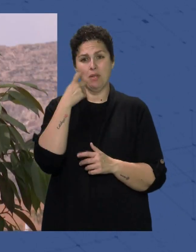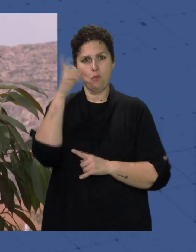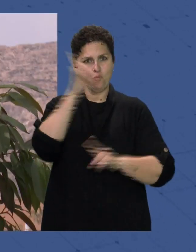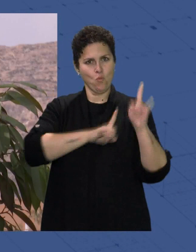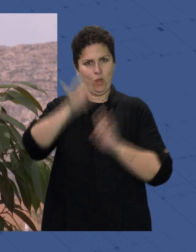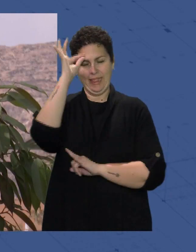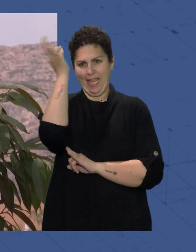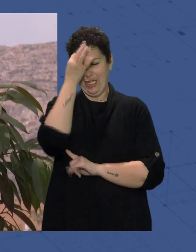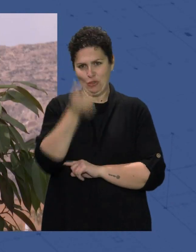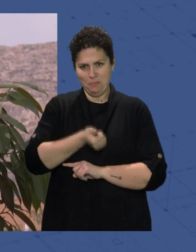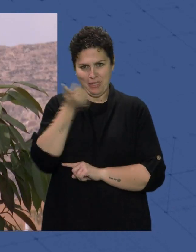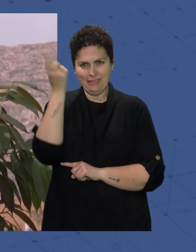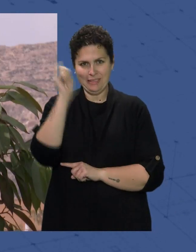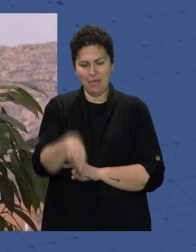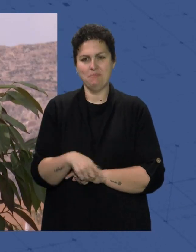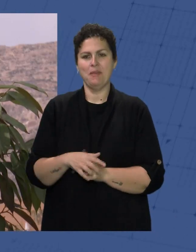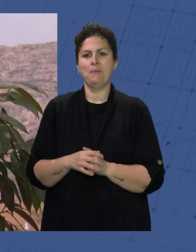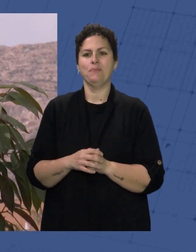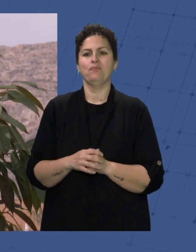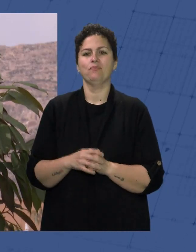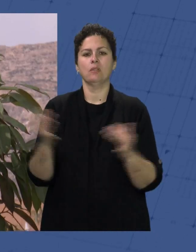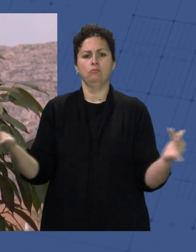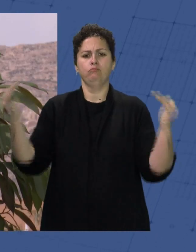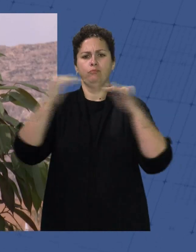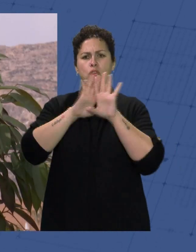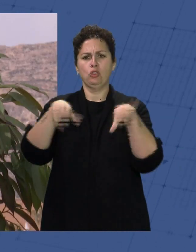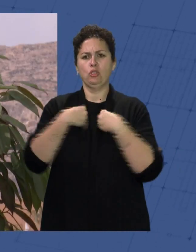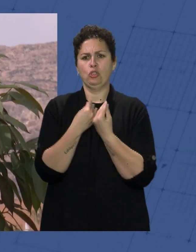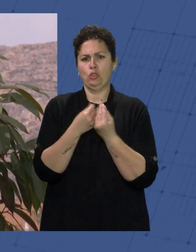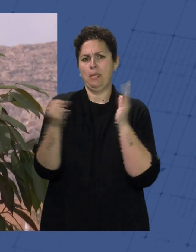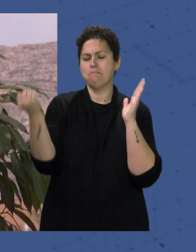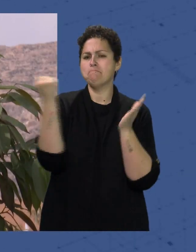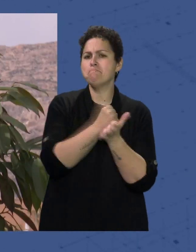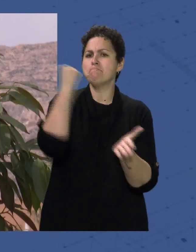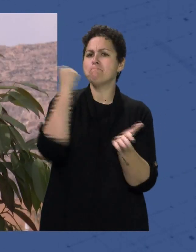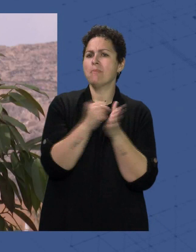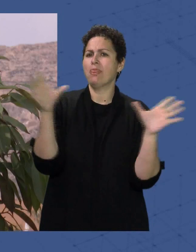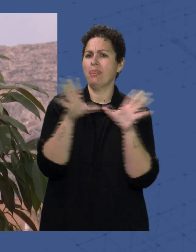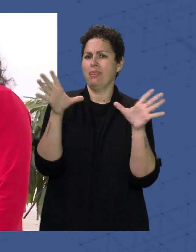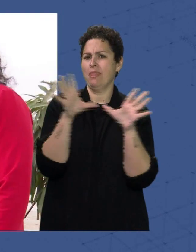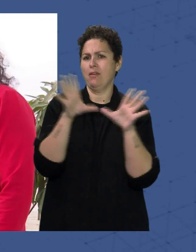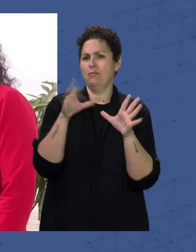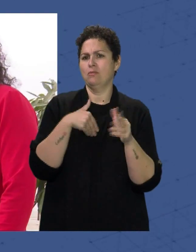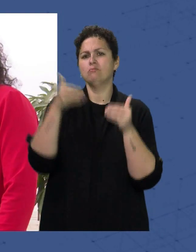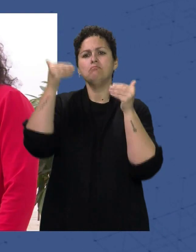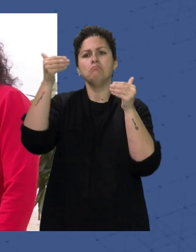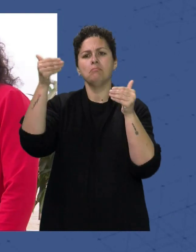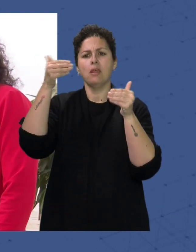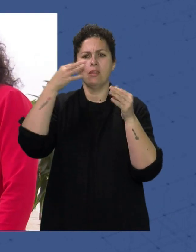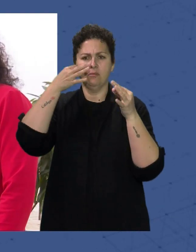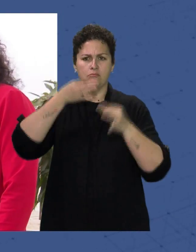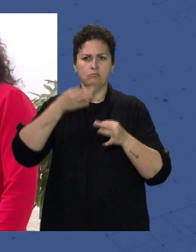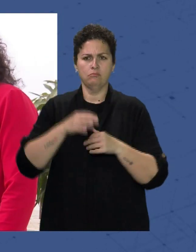Y va a traer Mucha expectación Reunirá Diez firma Almerienses Con una mención Honorífica A Ángeles Lesser Entre ellas La